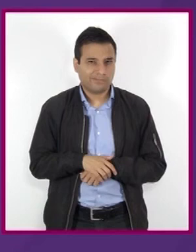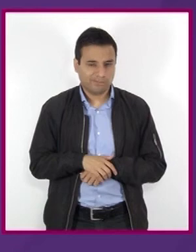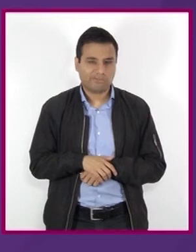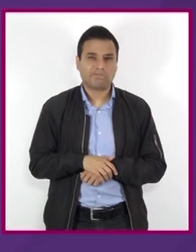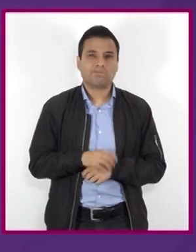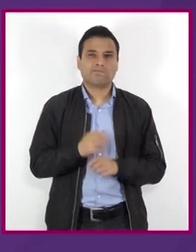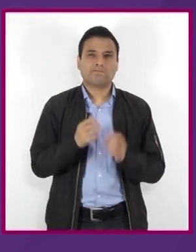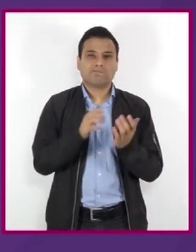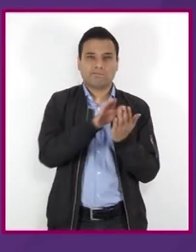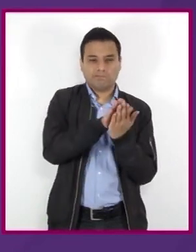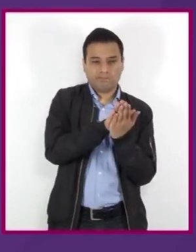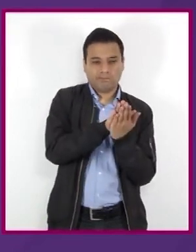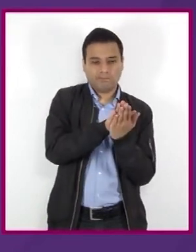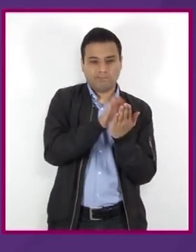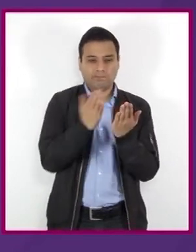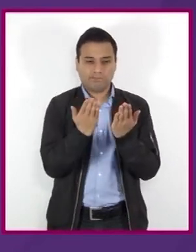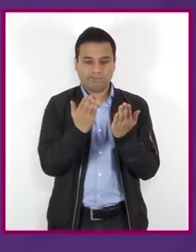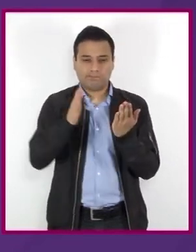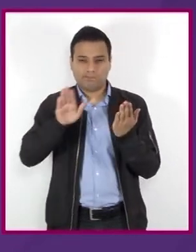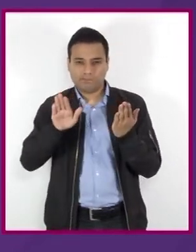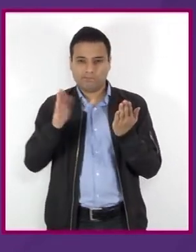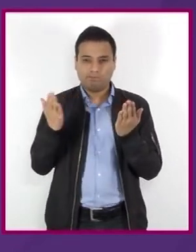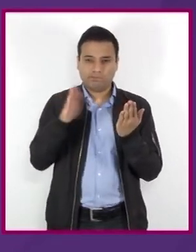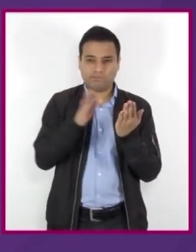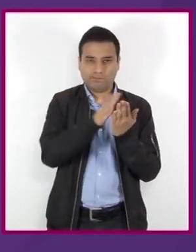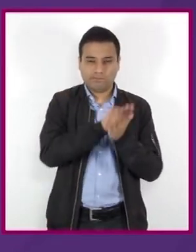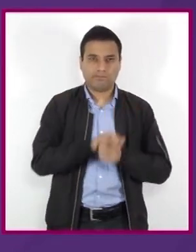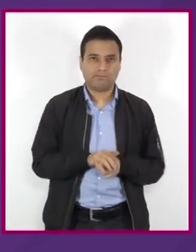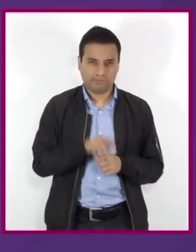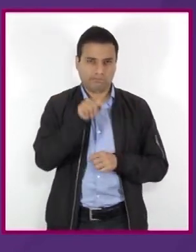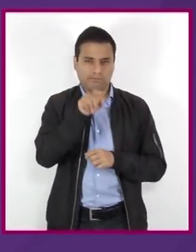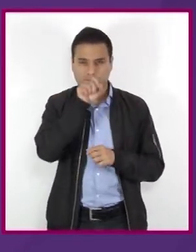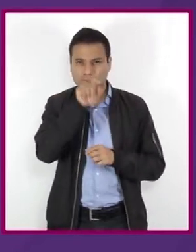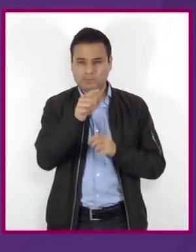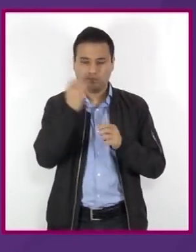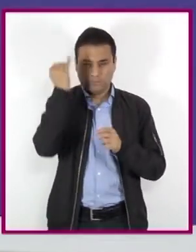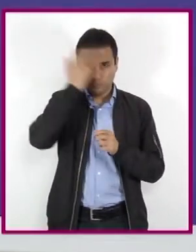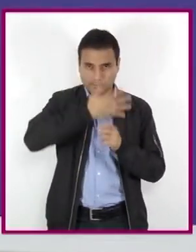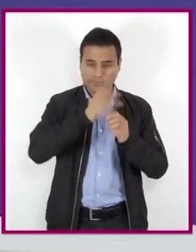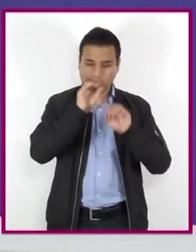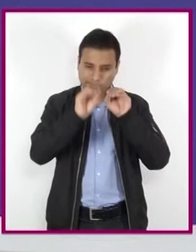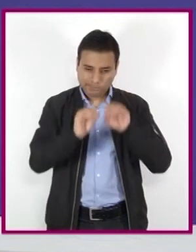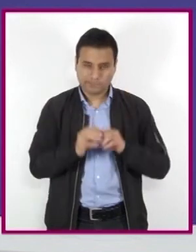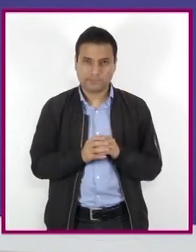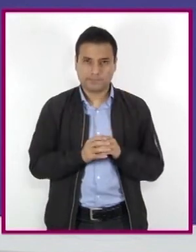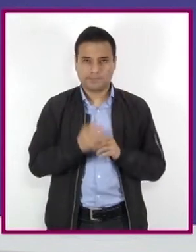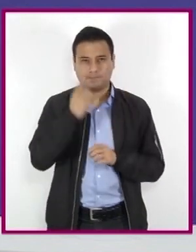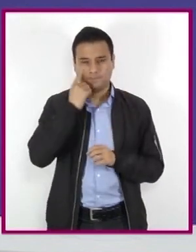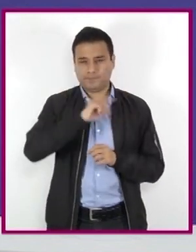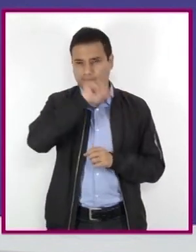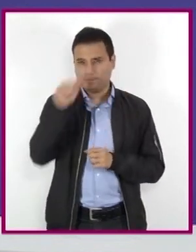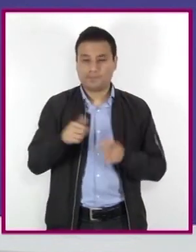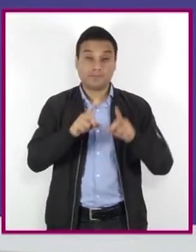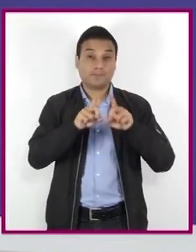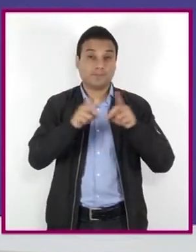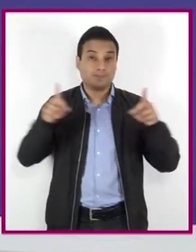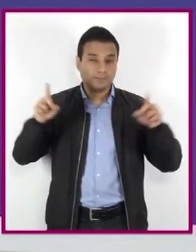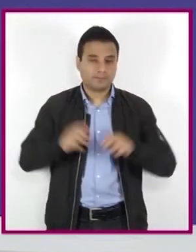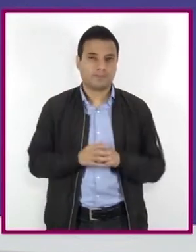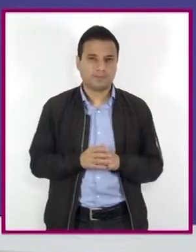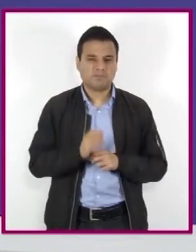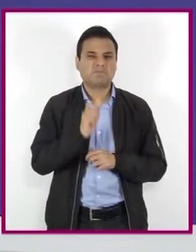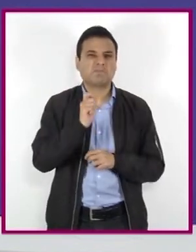doblarse hacia el centro. Además, incluir imágenes. Etapa de desarrollo, es decir,